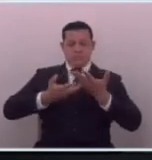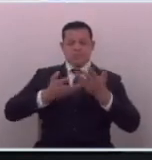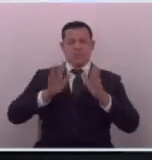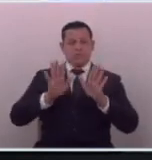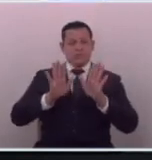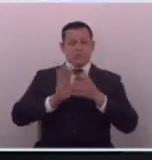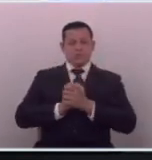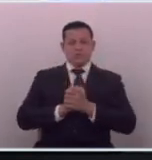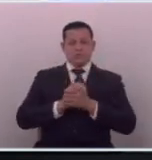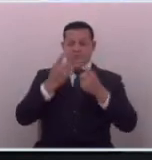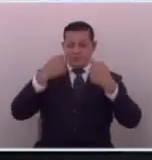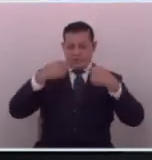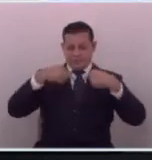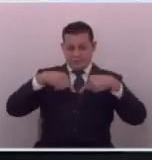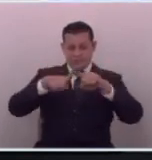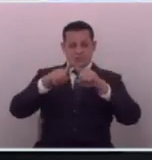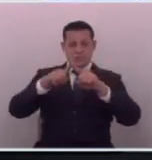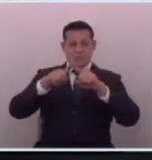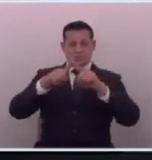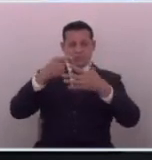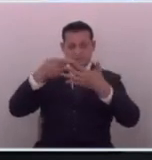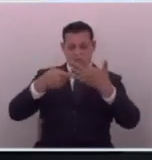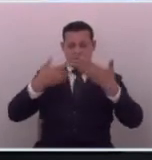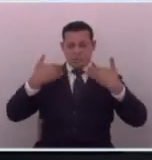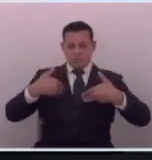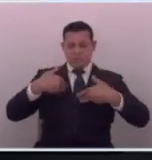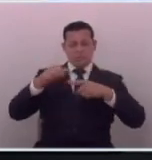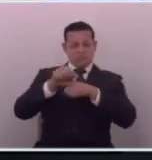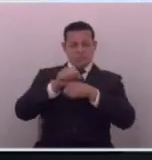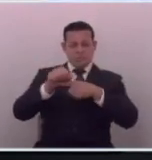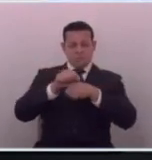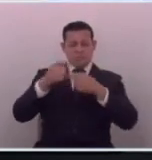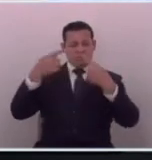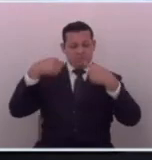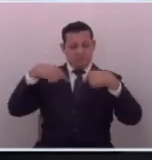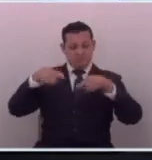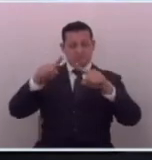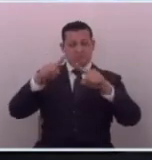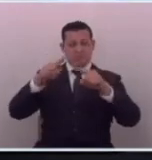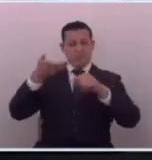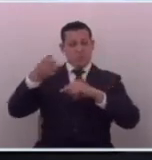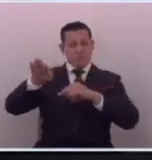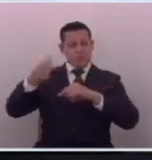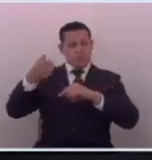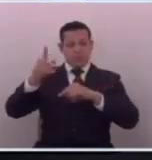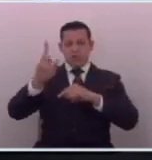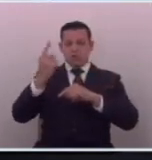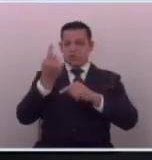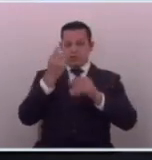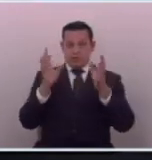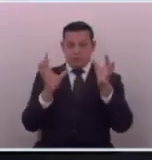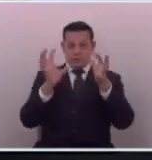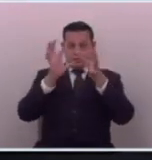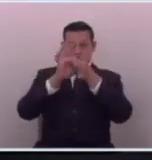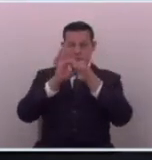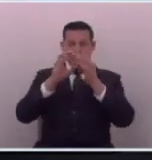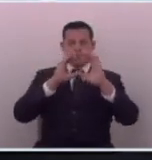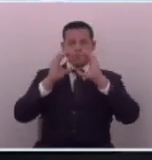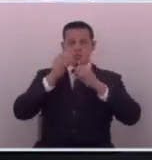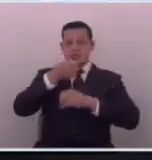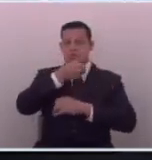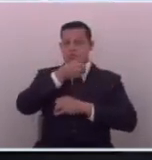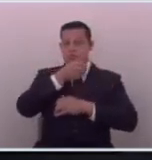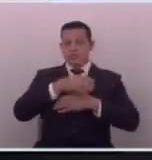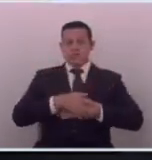constantemente ejercita este derecho entonces no solo lo vinculen al periodismo